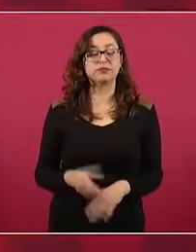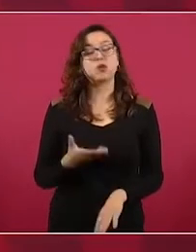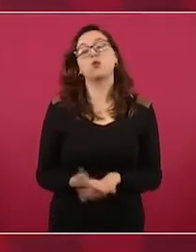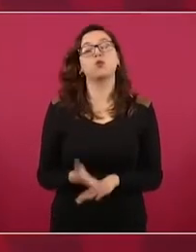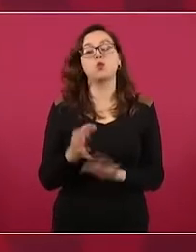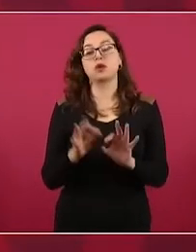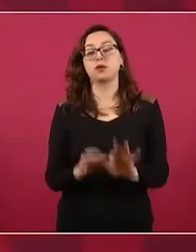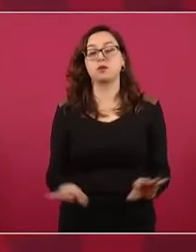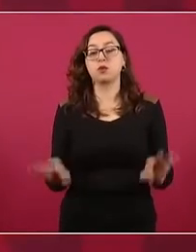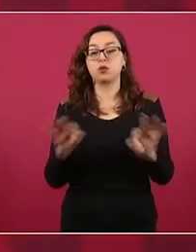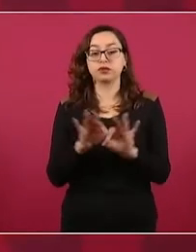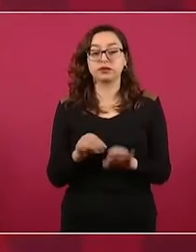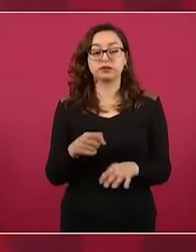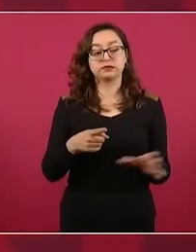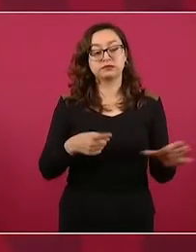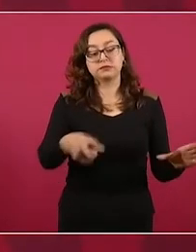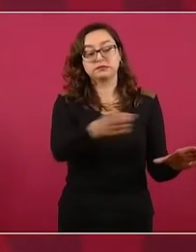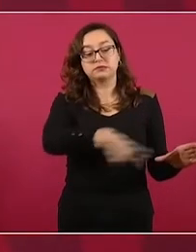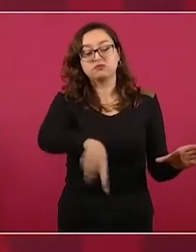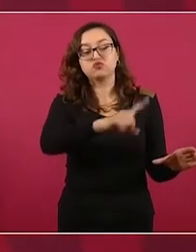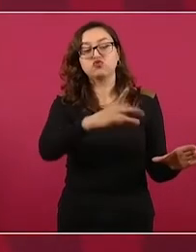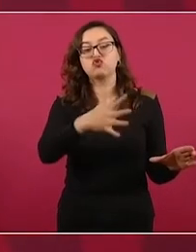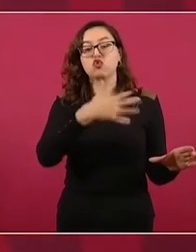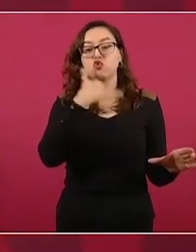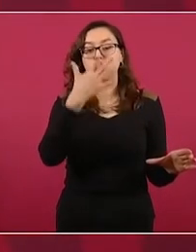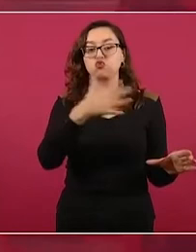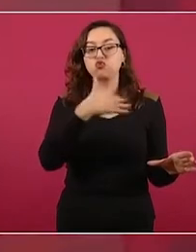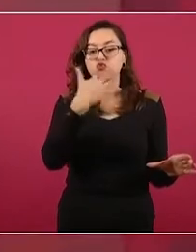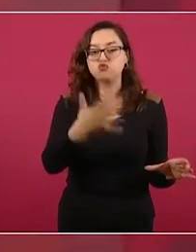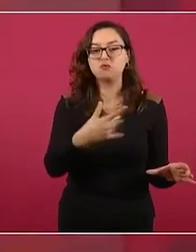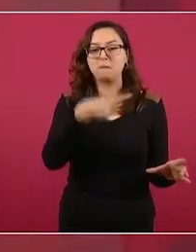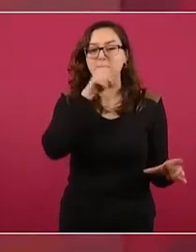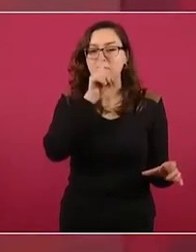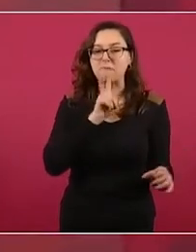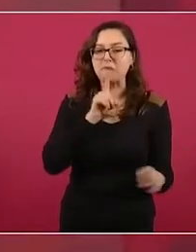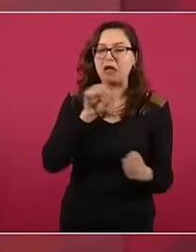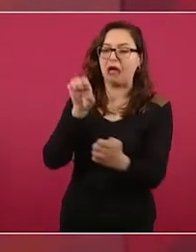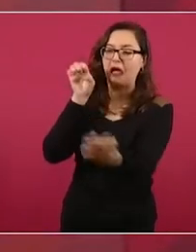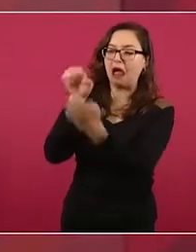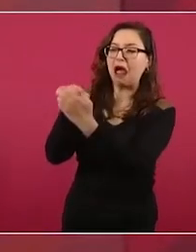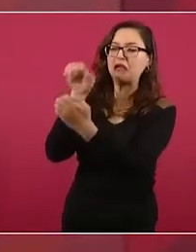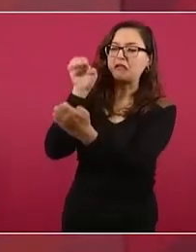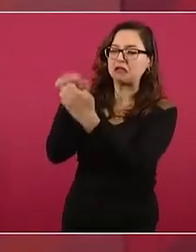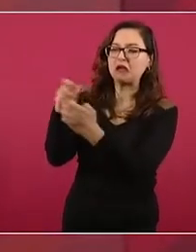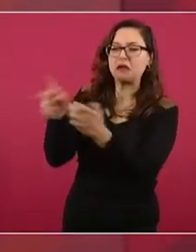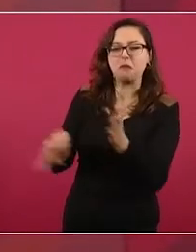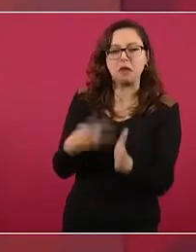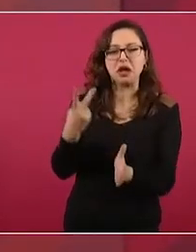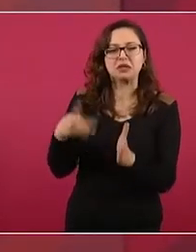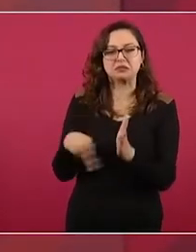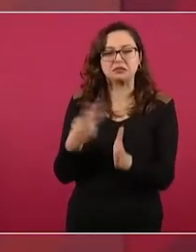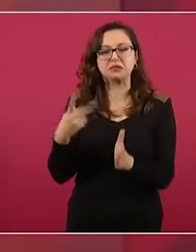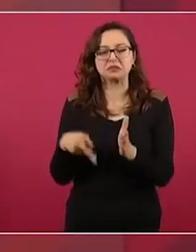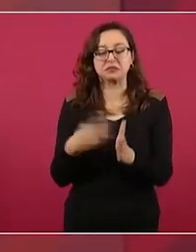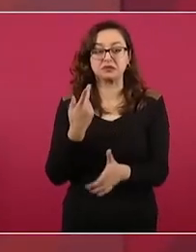corruptos, pero imagínense la forma tan